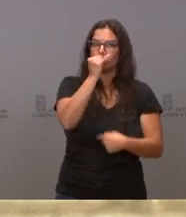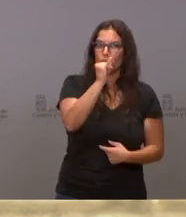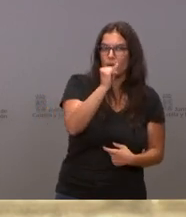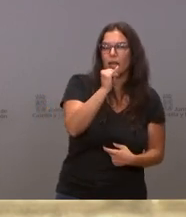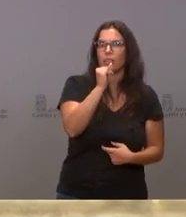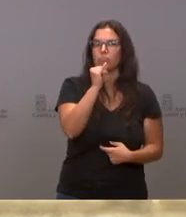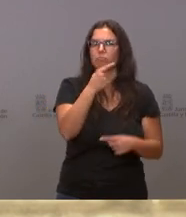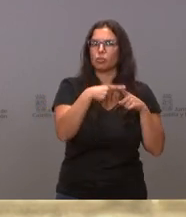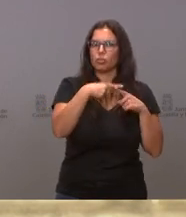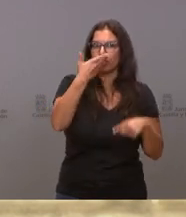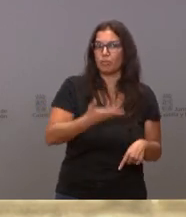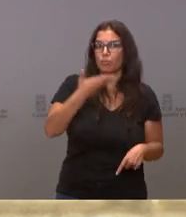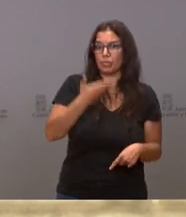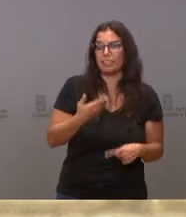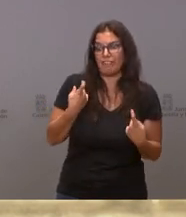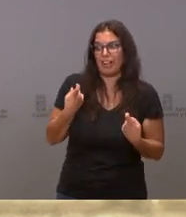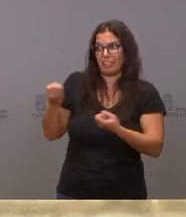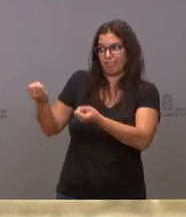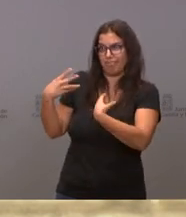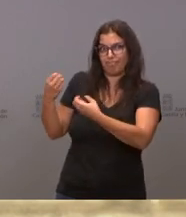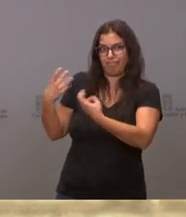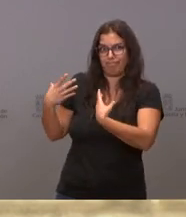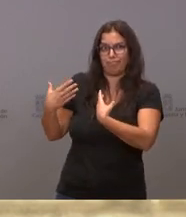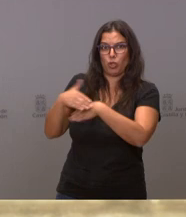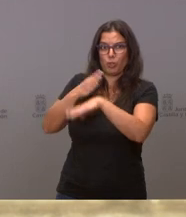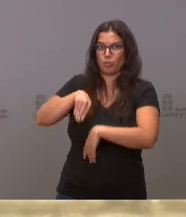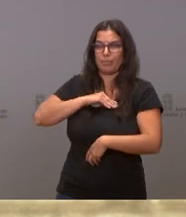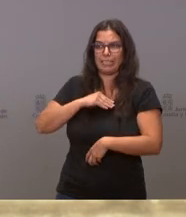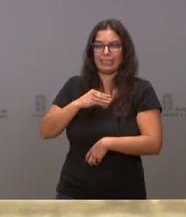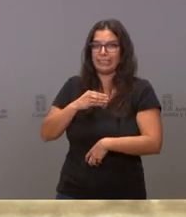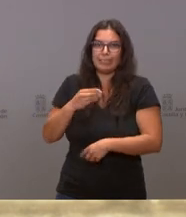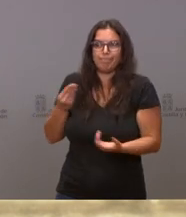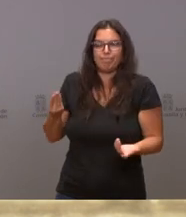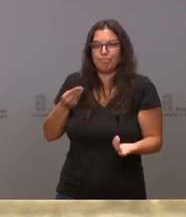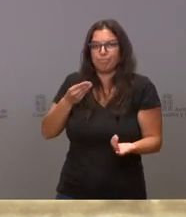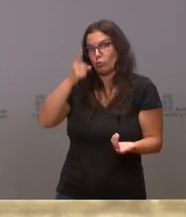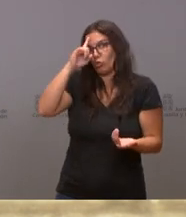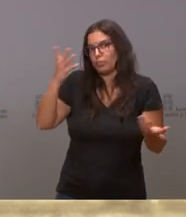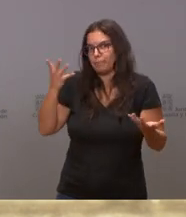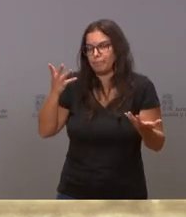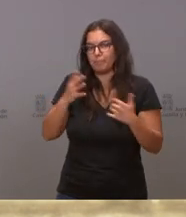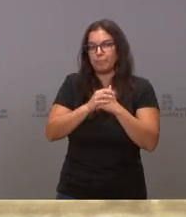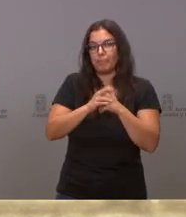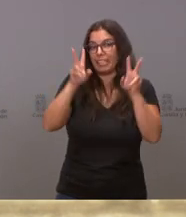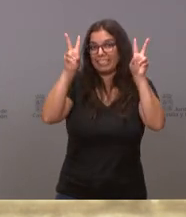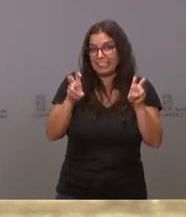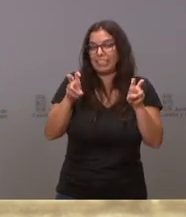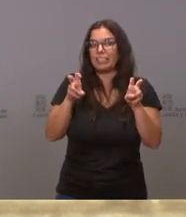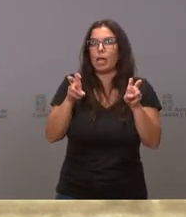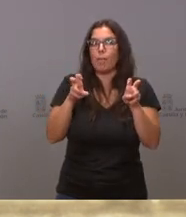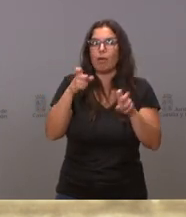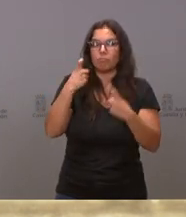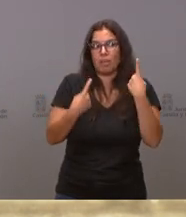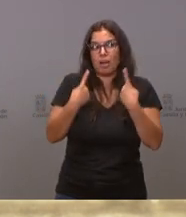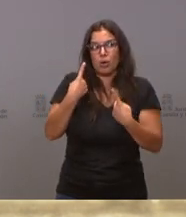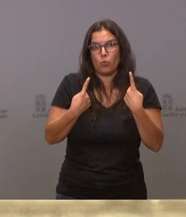que el Gobierno de España no nos ha facilitado. Incluso hay cuestiones que consideramos